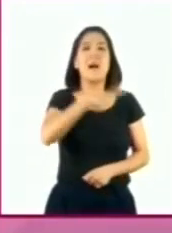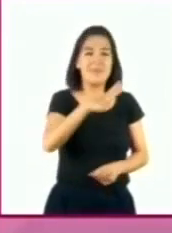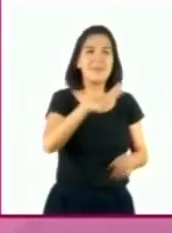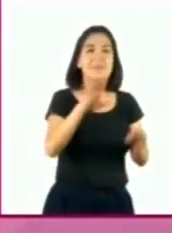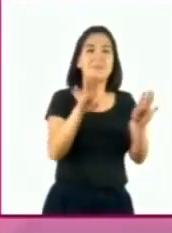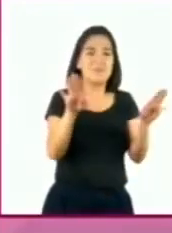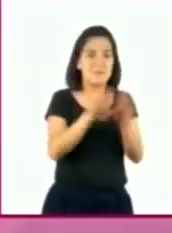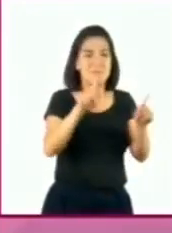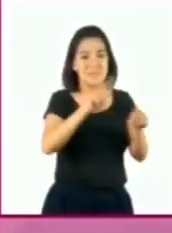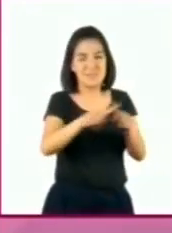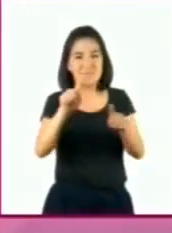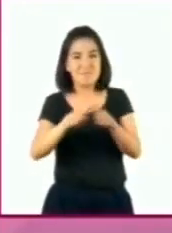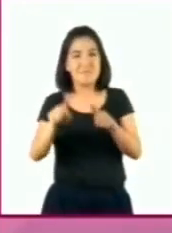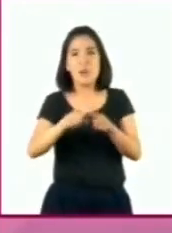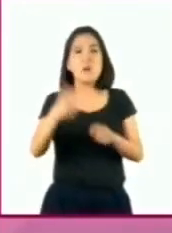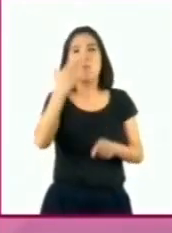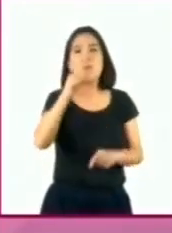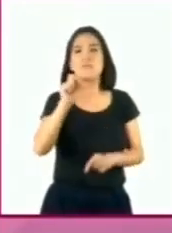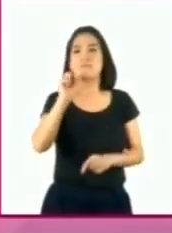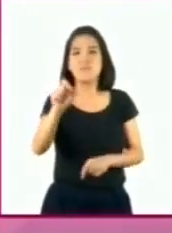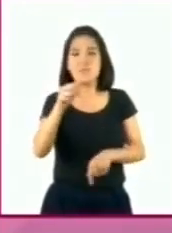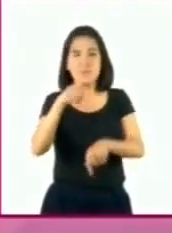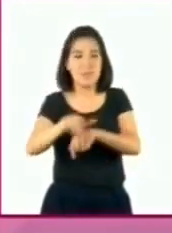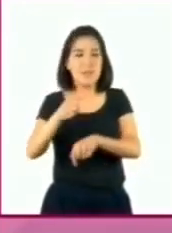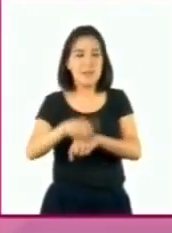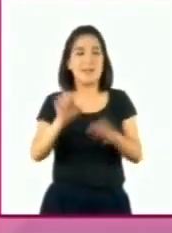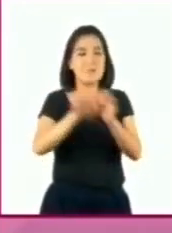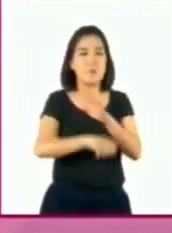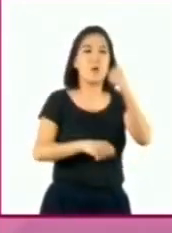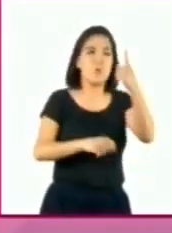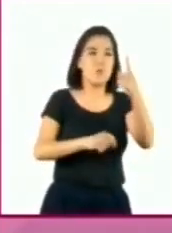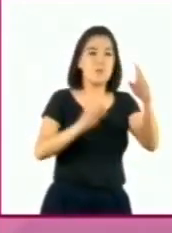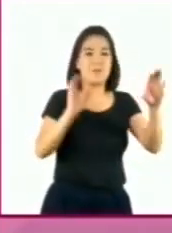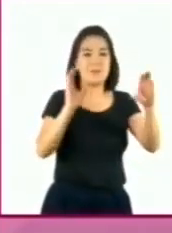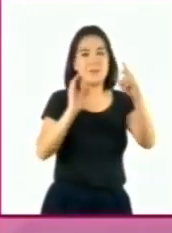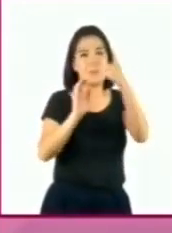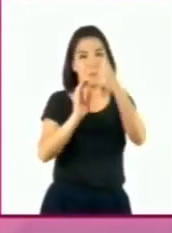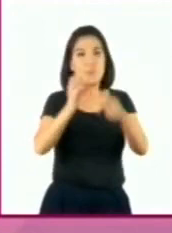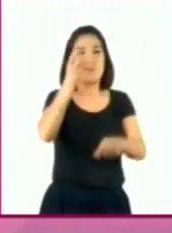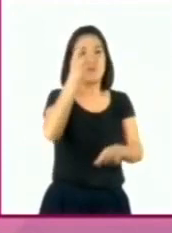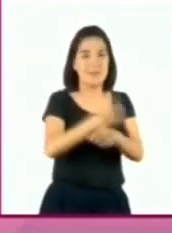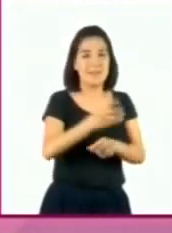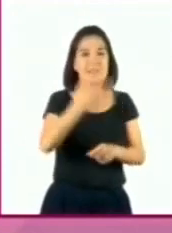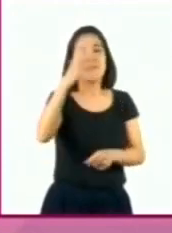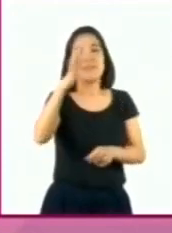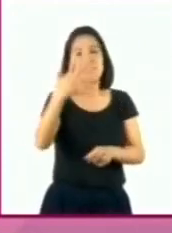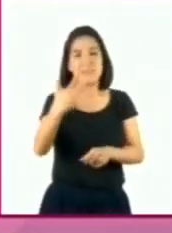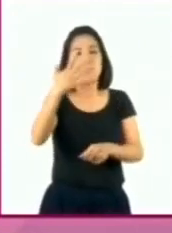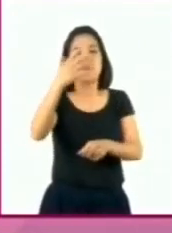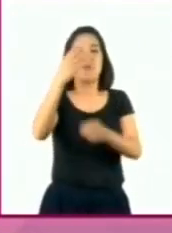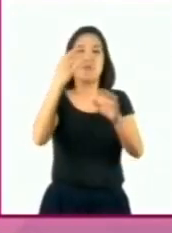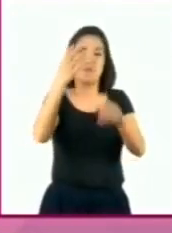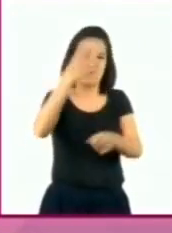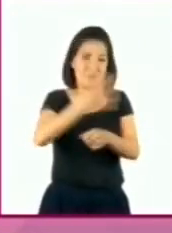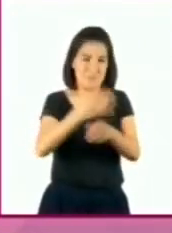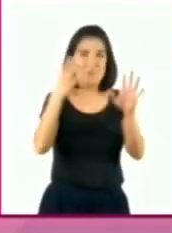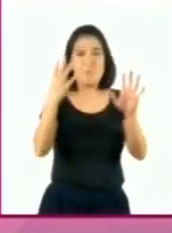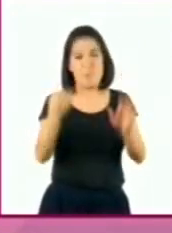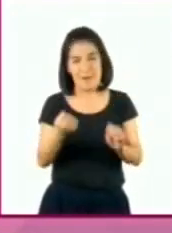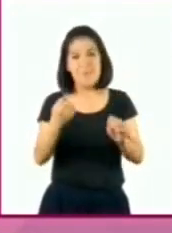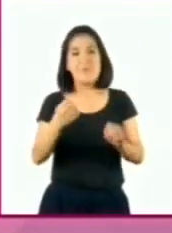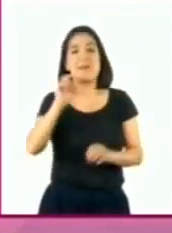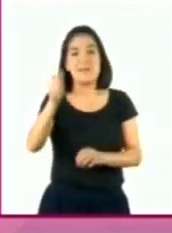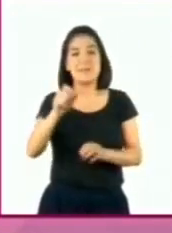no decimales, como un tercio, cinco novenos o doce séptimos, que representan una división cuyo